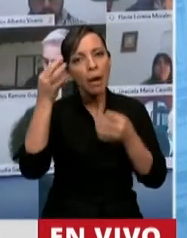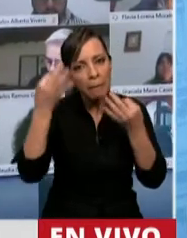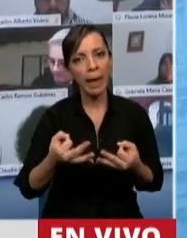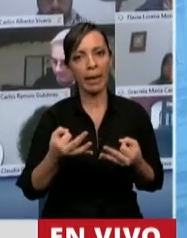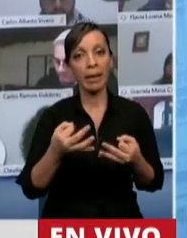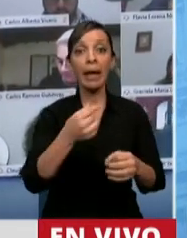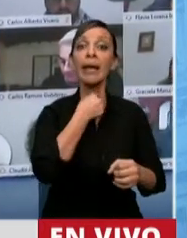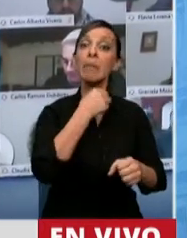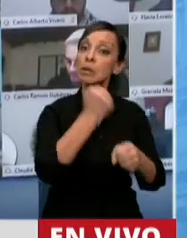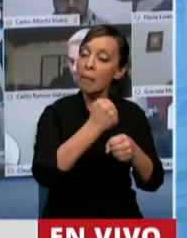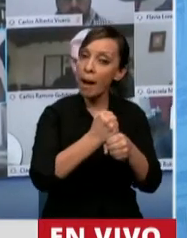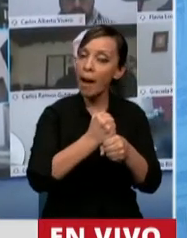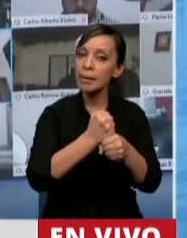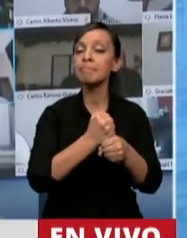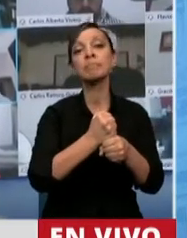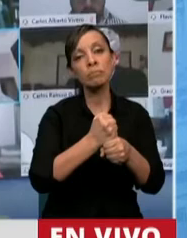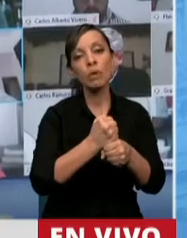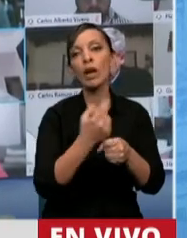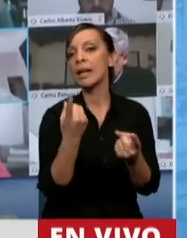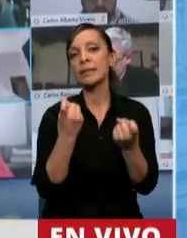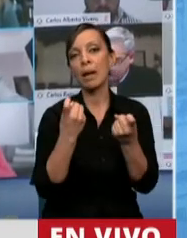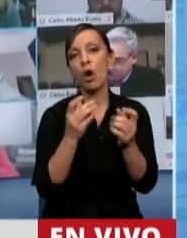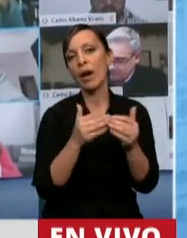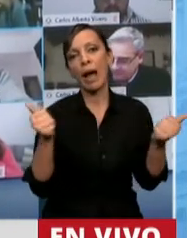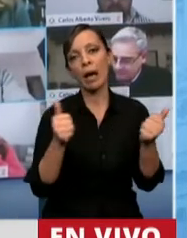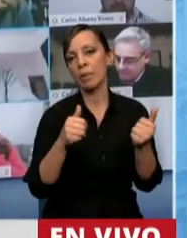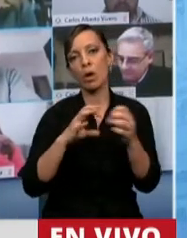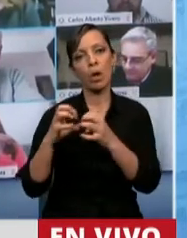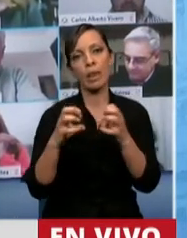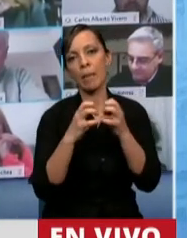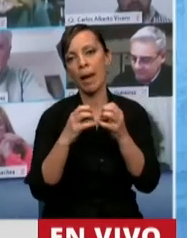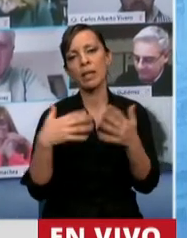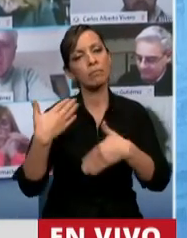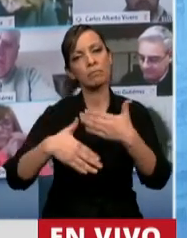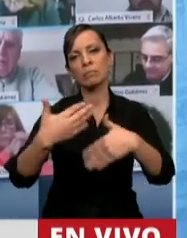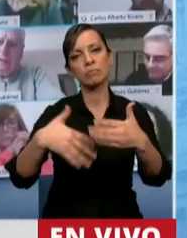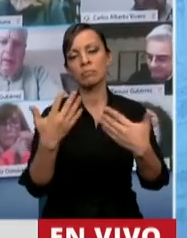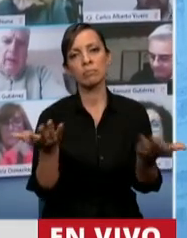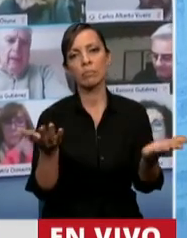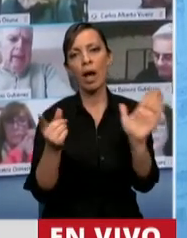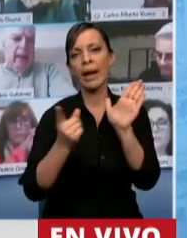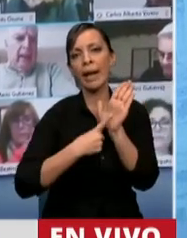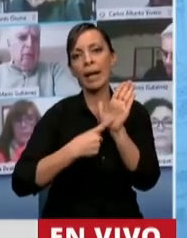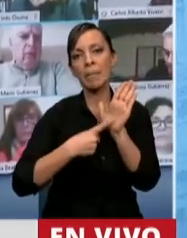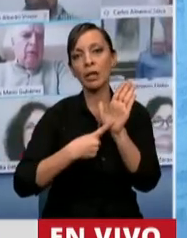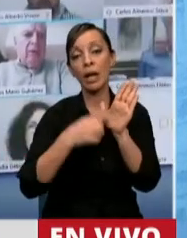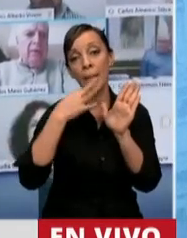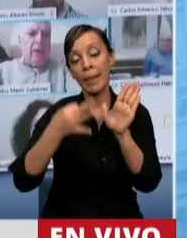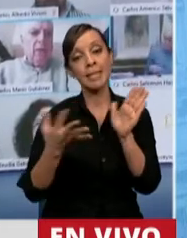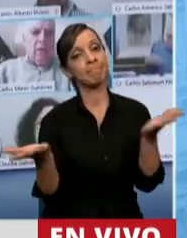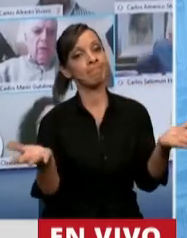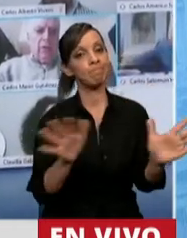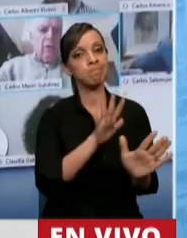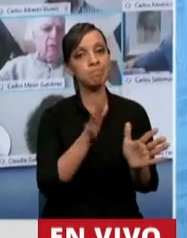trabajar, lo más importante es que rápidamente saldemos de este debate cargado de un reglamentarismo que no se sostiene.